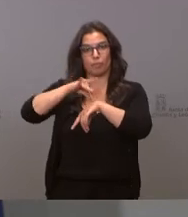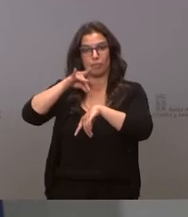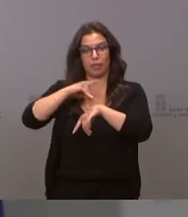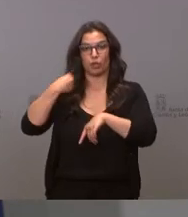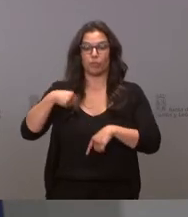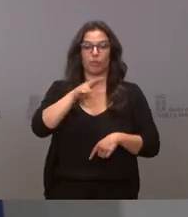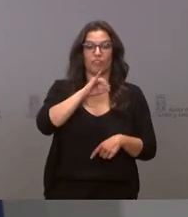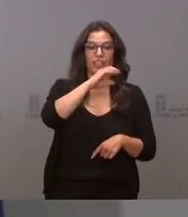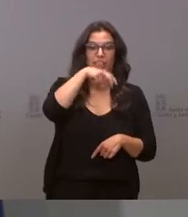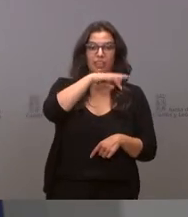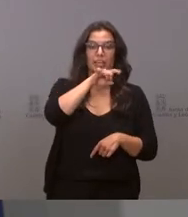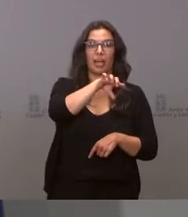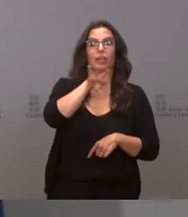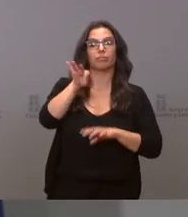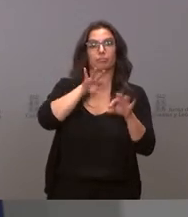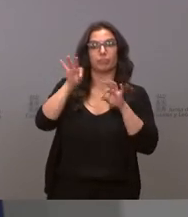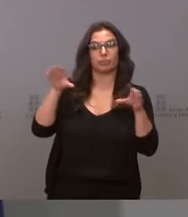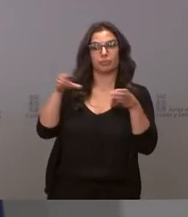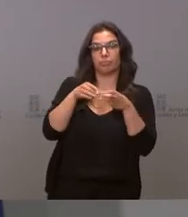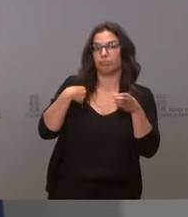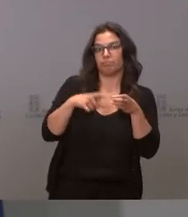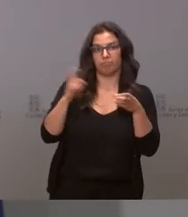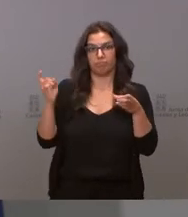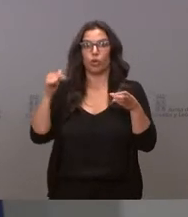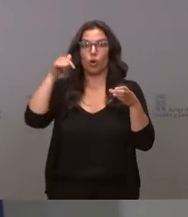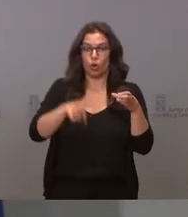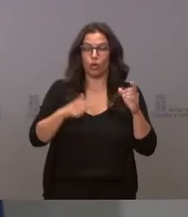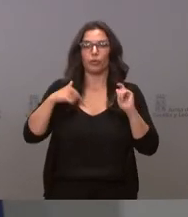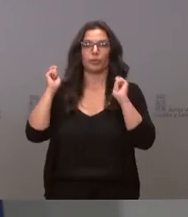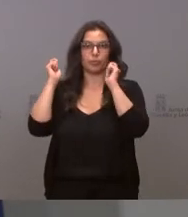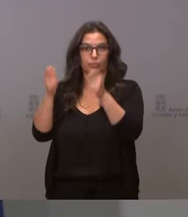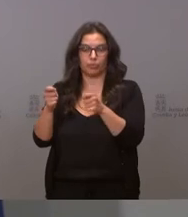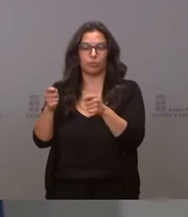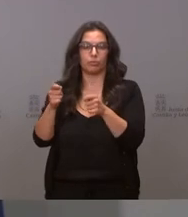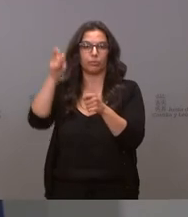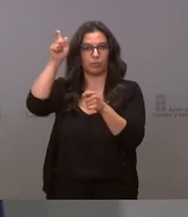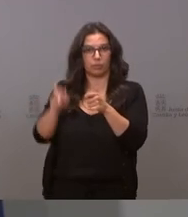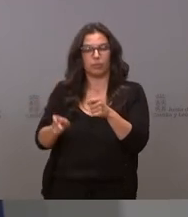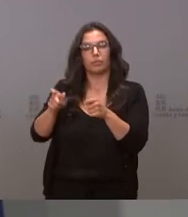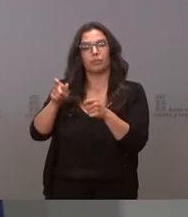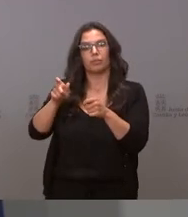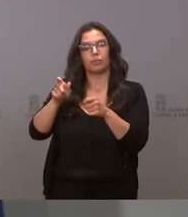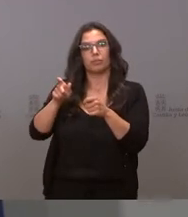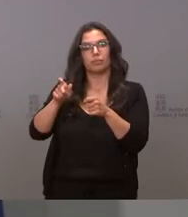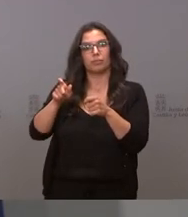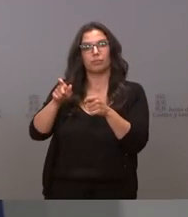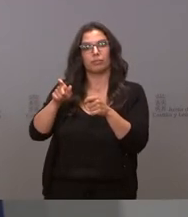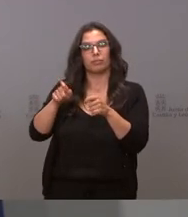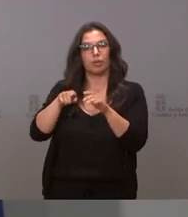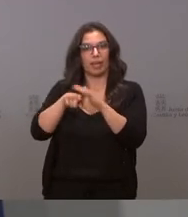Manuel Vicente el que hizo su equipo y no contó con él hoy hemos procedido a nombrar a nombrarle como gerente